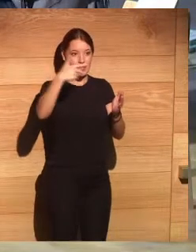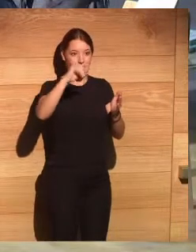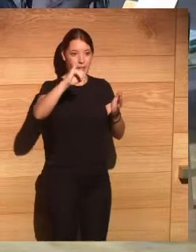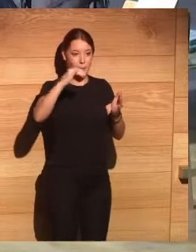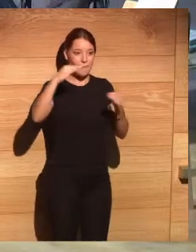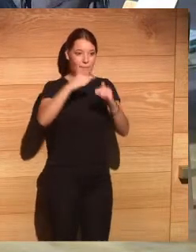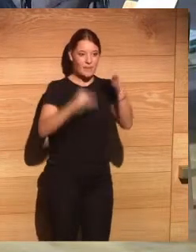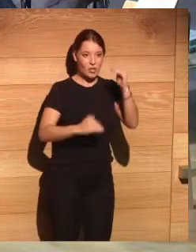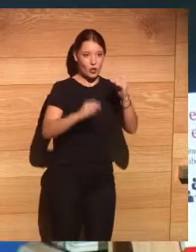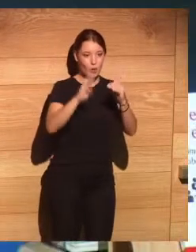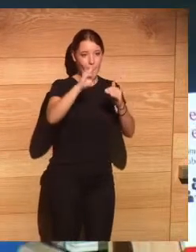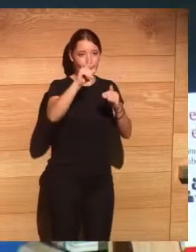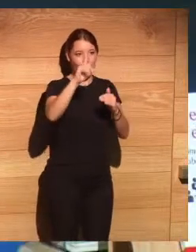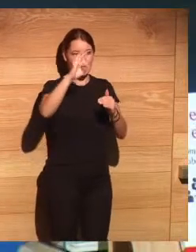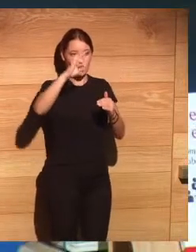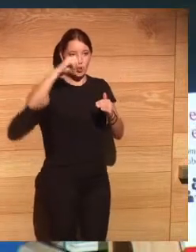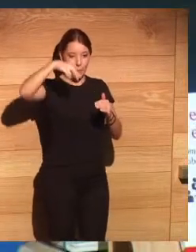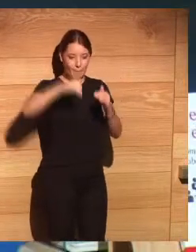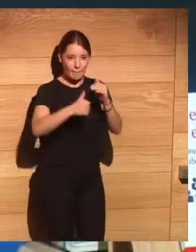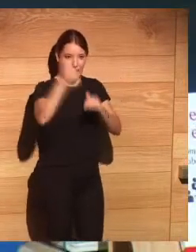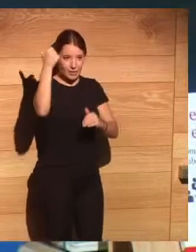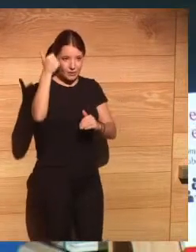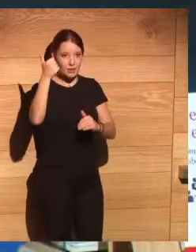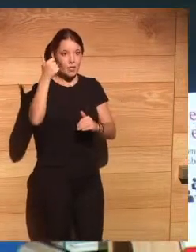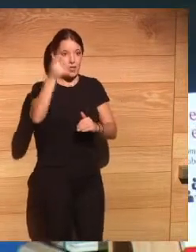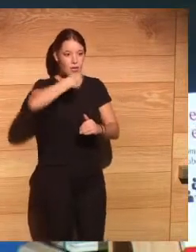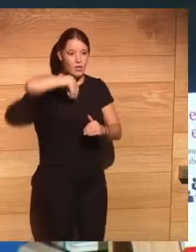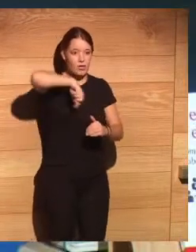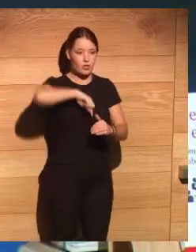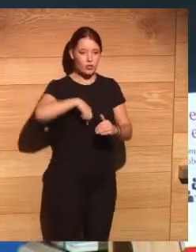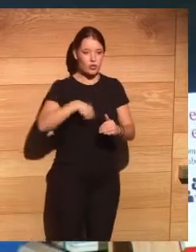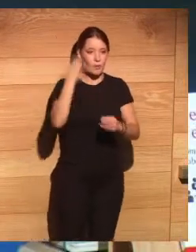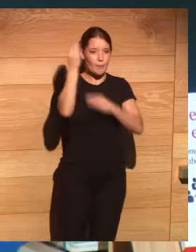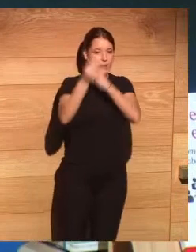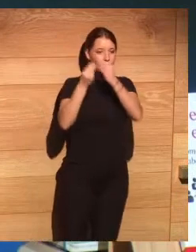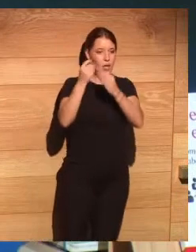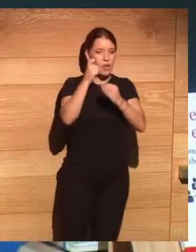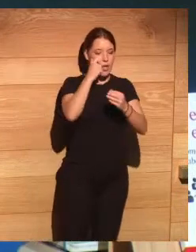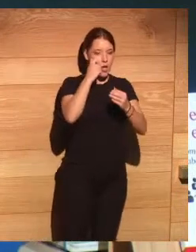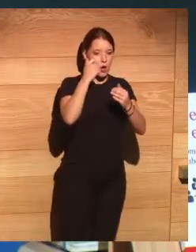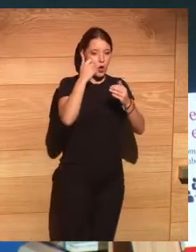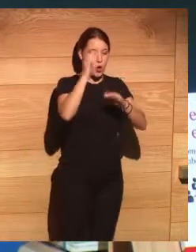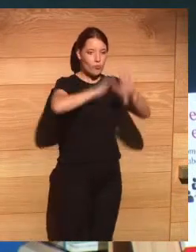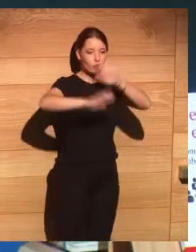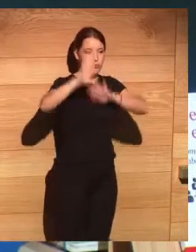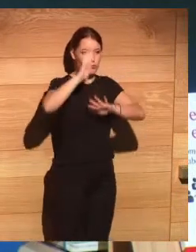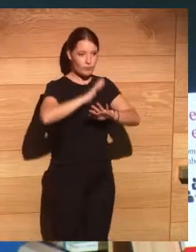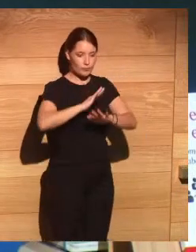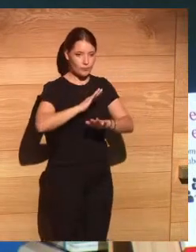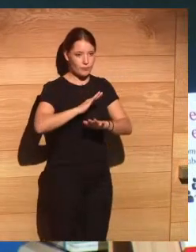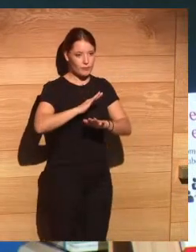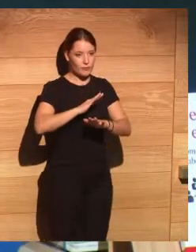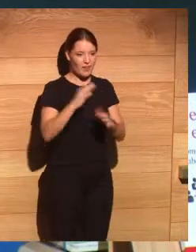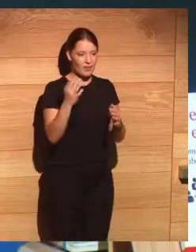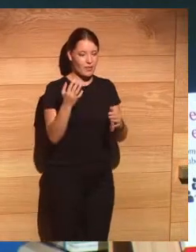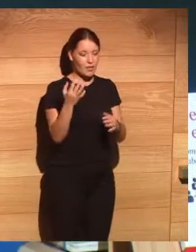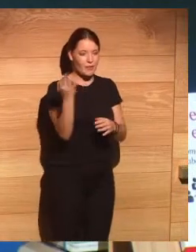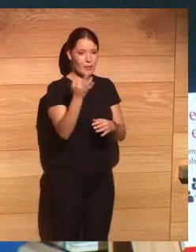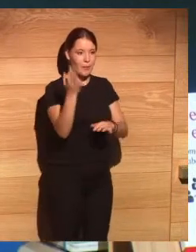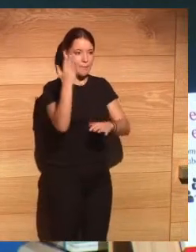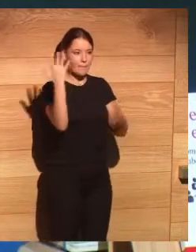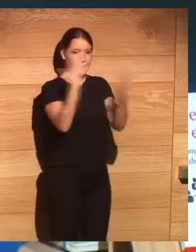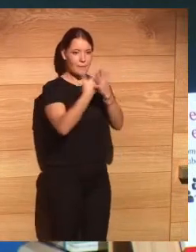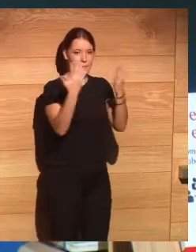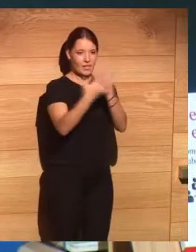fusi los que tenemos pensamiento confuso que venimos de las ciencias humanas hay que mezclarse con la gente techi que tienen un conocimiento de proceso y